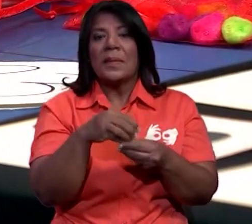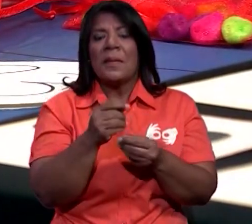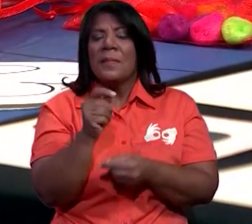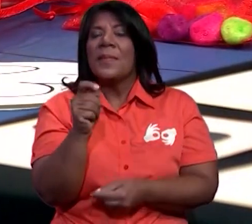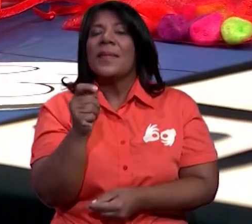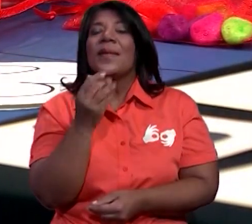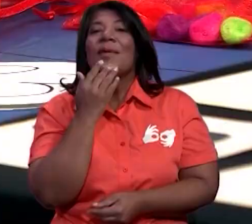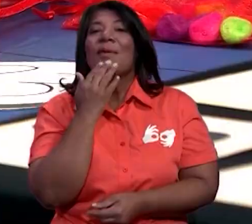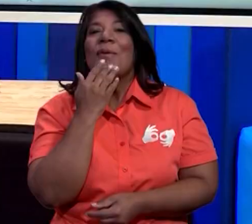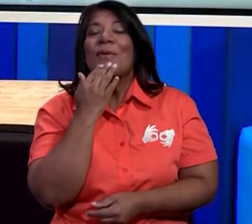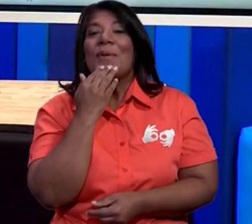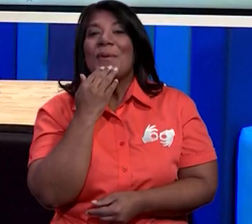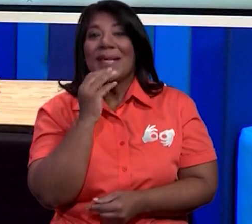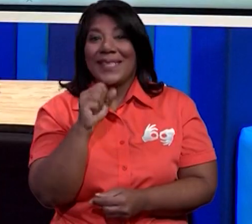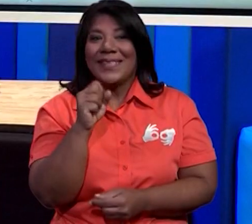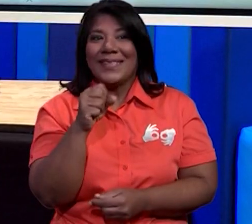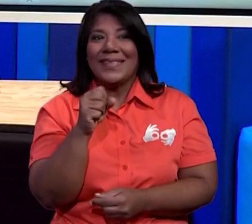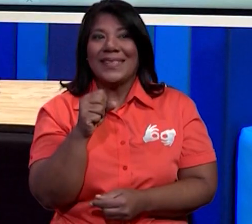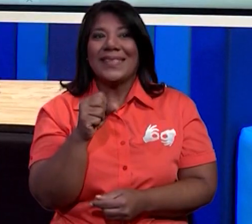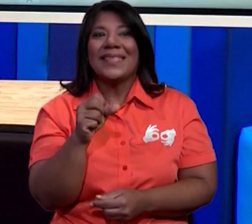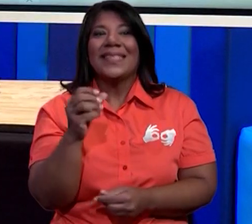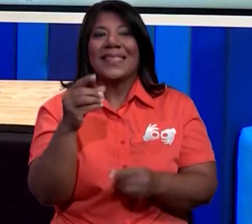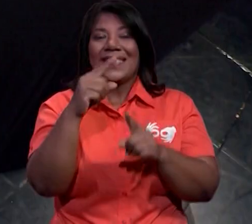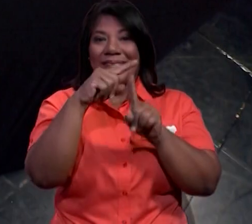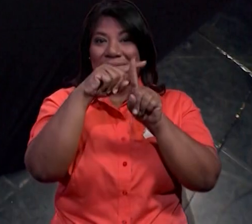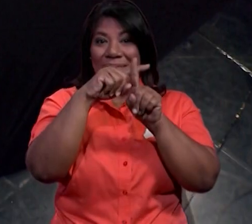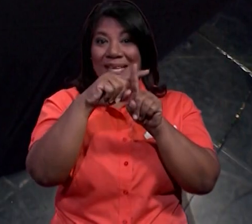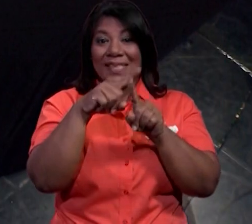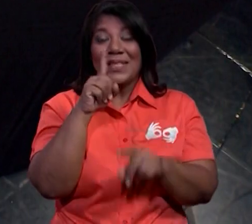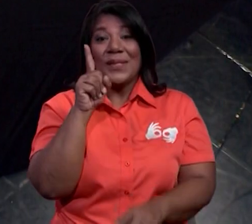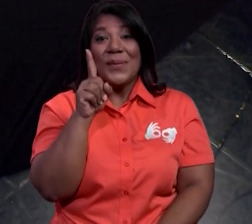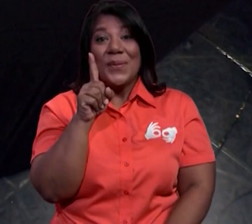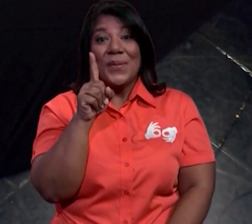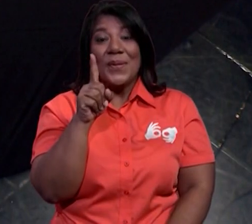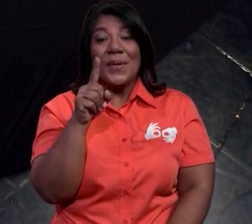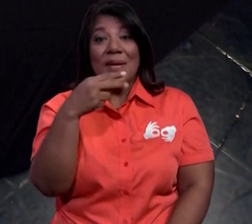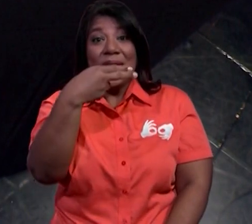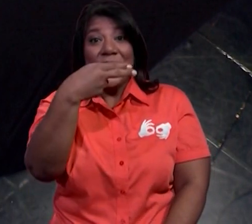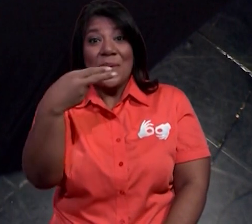Si le agregamos una, formamos el número 21.